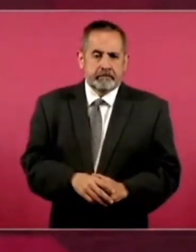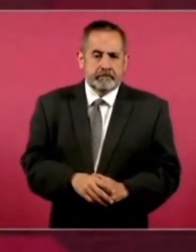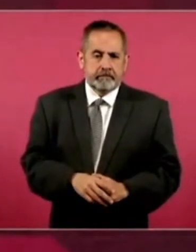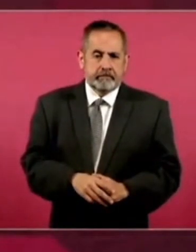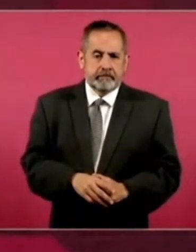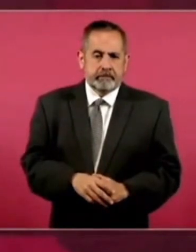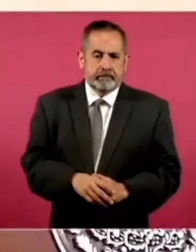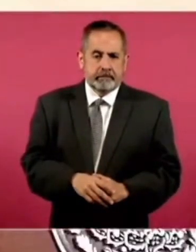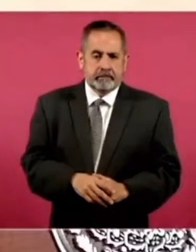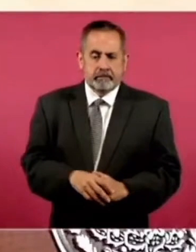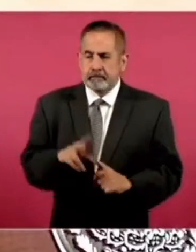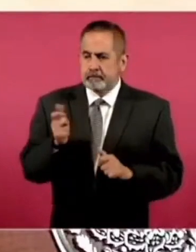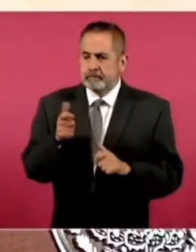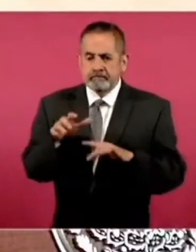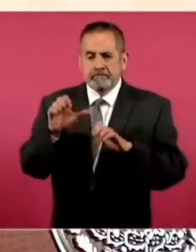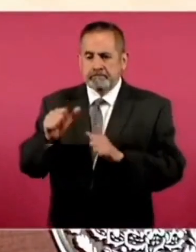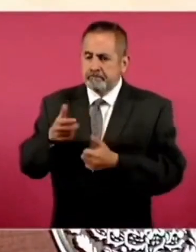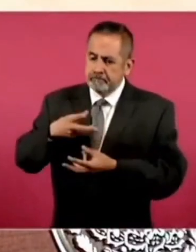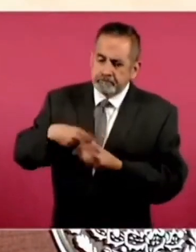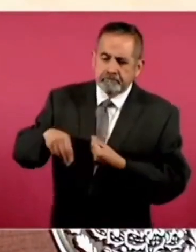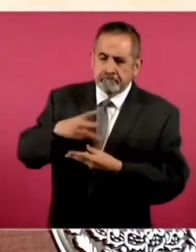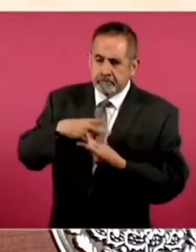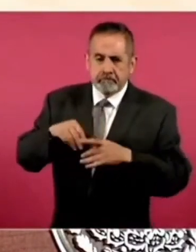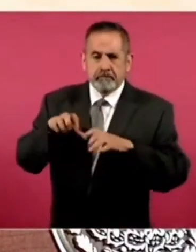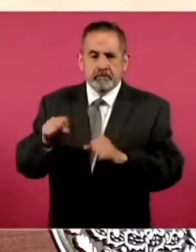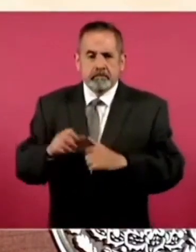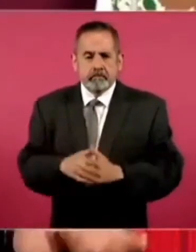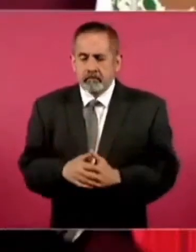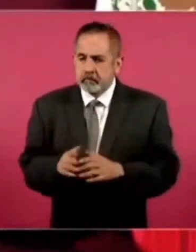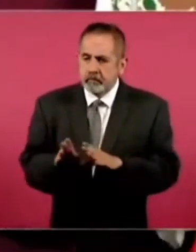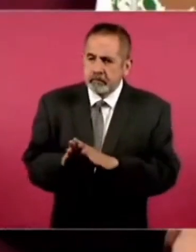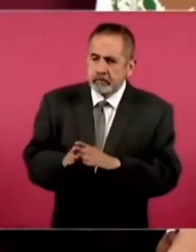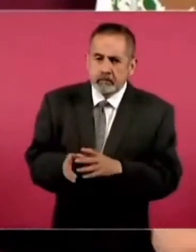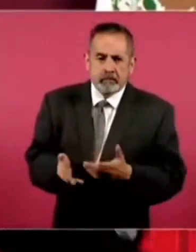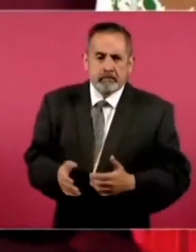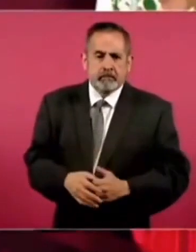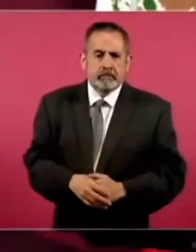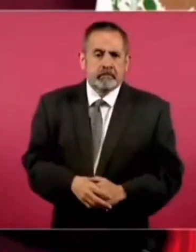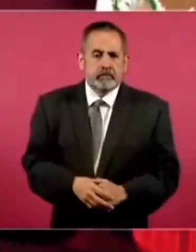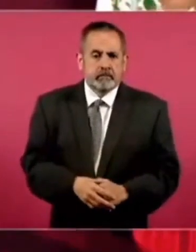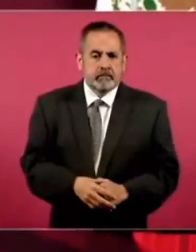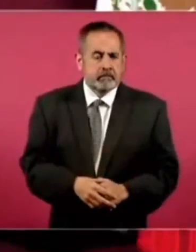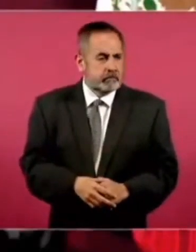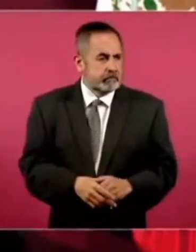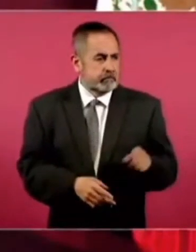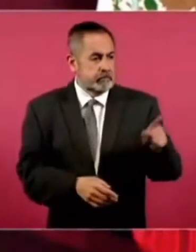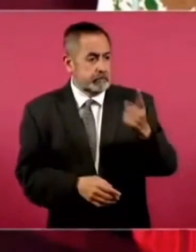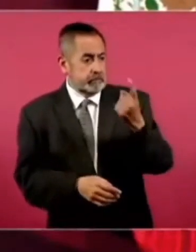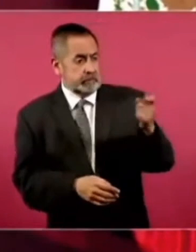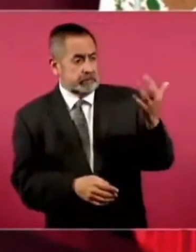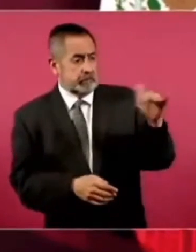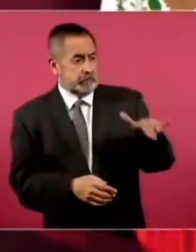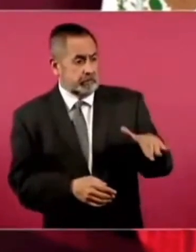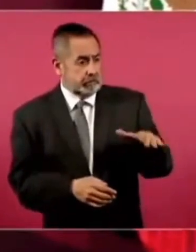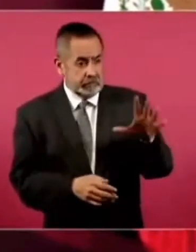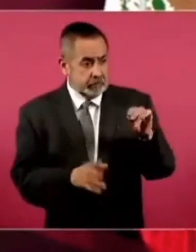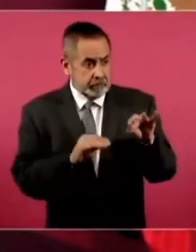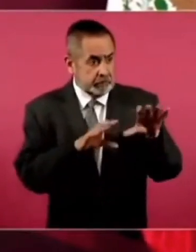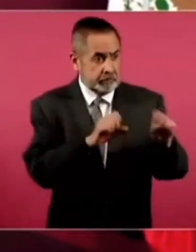No salimos así. Bueno. cómo sale. El que gana. 16 mil pesos.